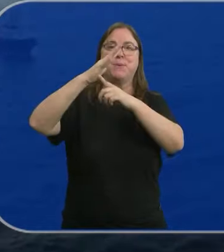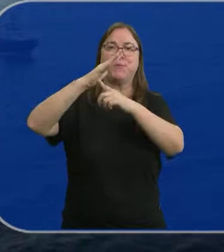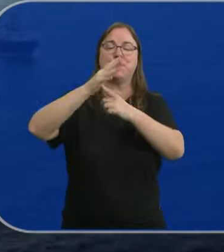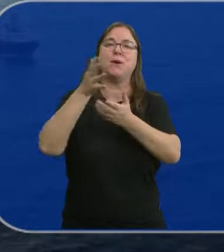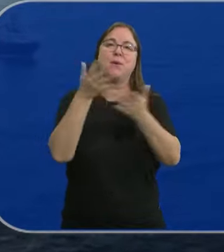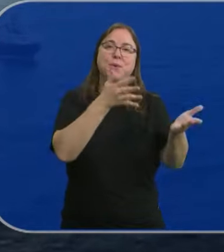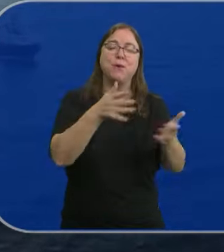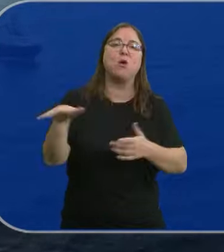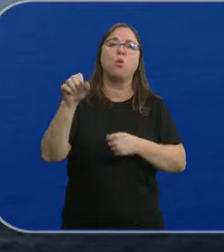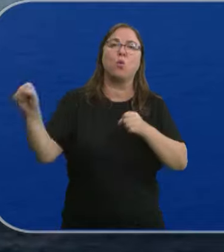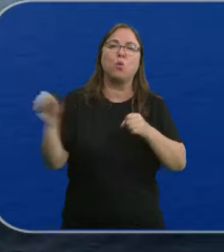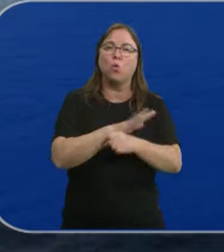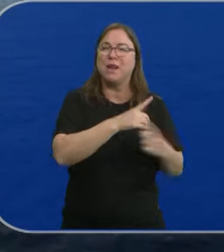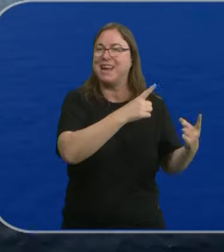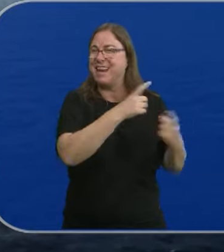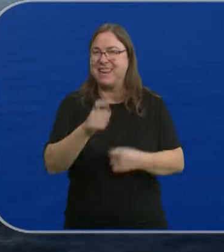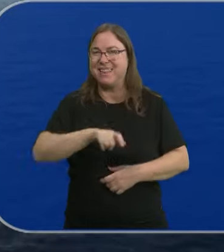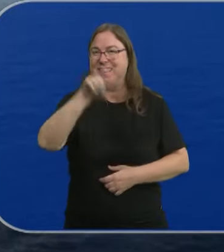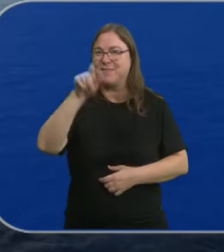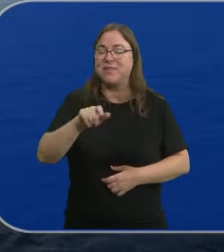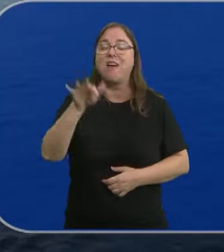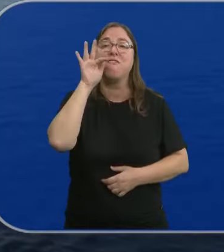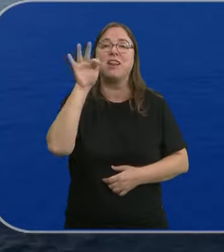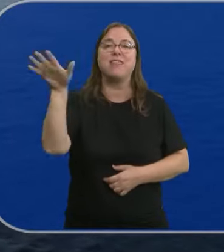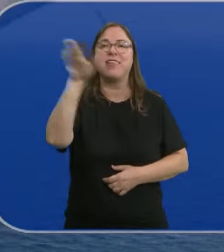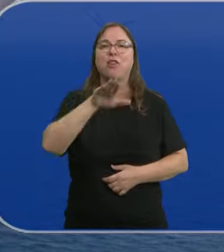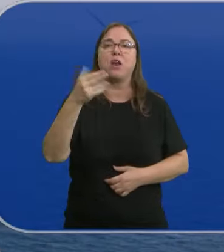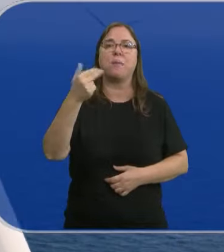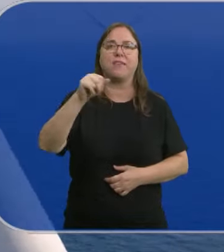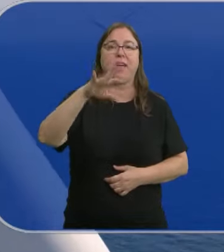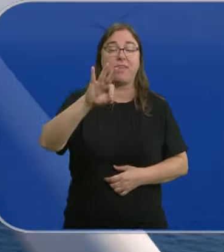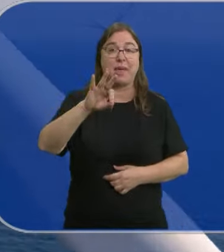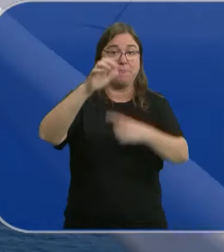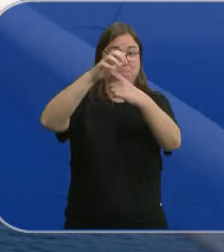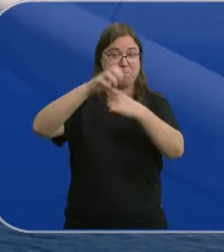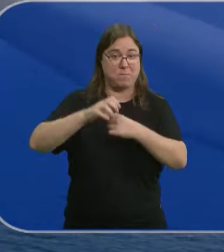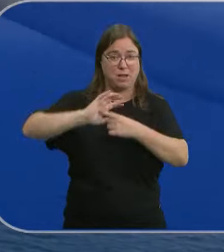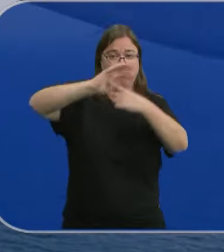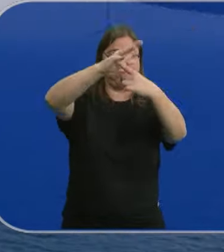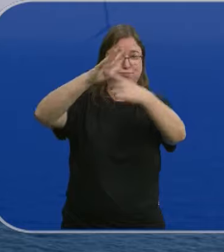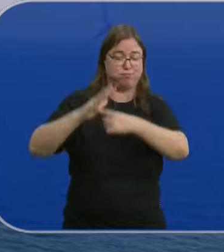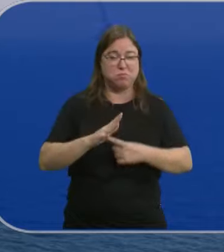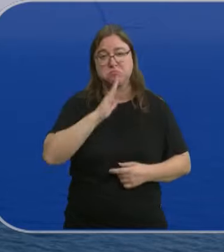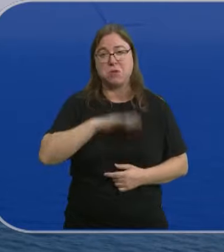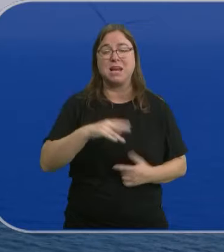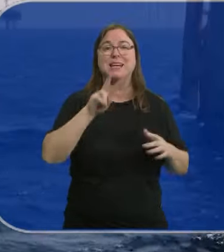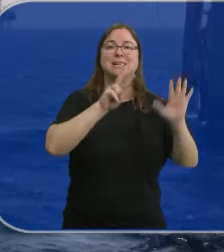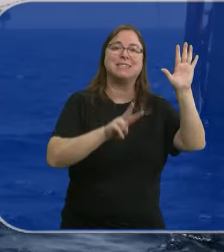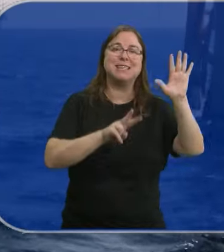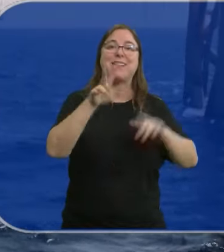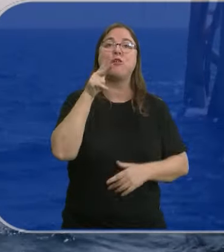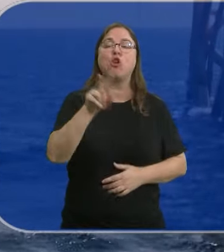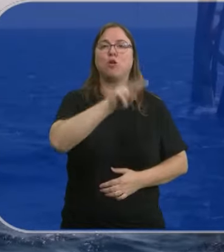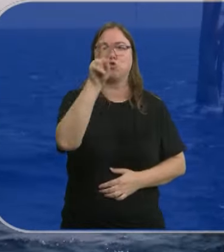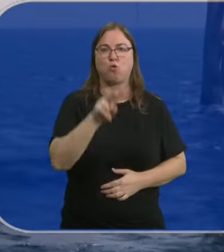que cubrirán las necesidades de muchos ciudadanos de la Bretaña francesa. El parque tiene una extensión de alrededor de 75